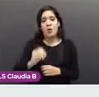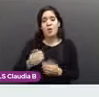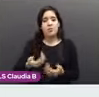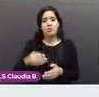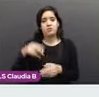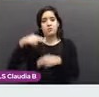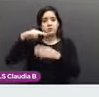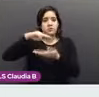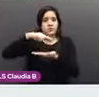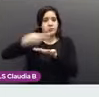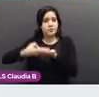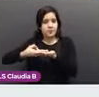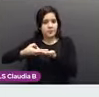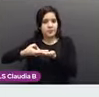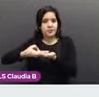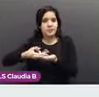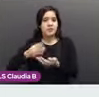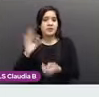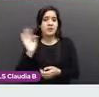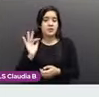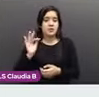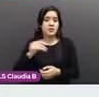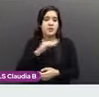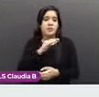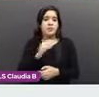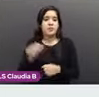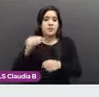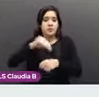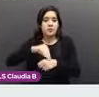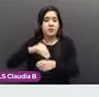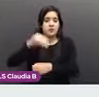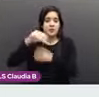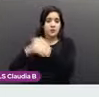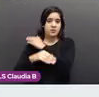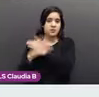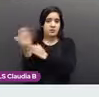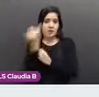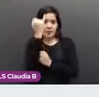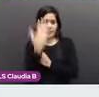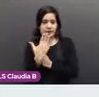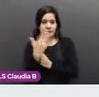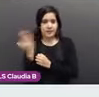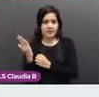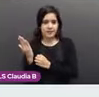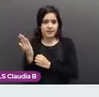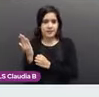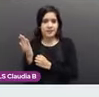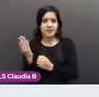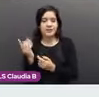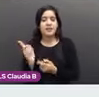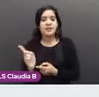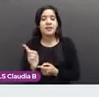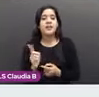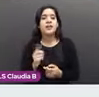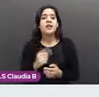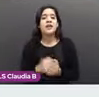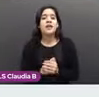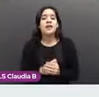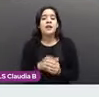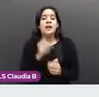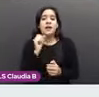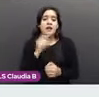en forma acostada, vamos a poner una almohadilla debajo del hombro derecho y con la mano izquierda vamos a realizar la palpación